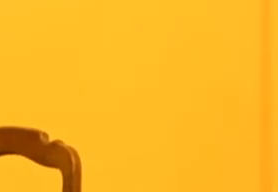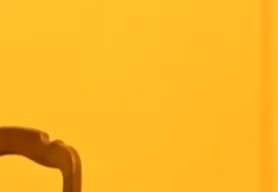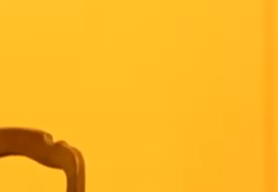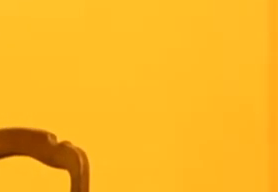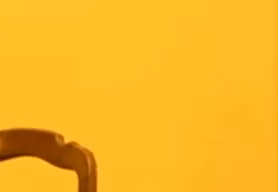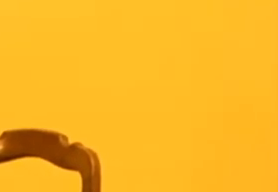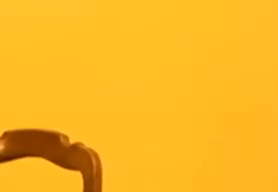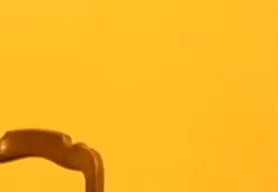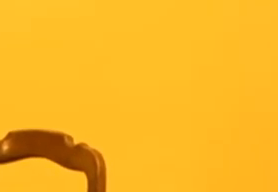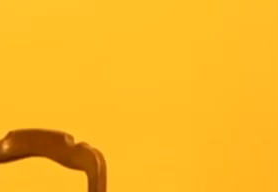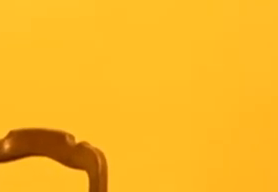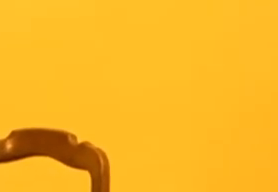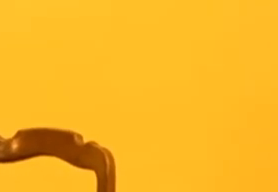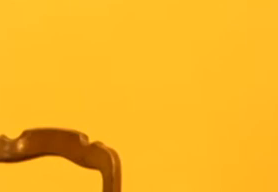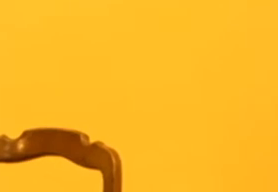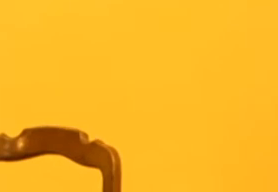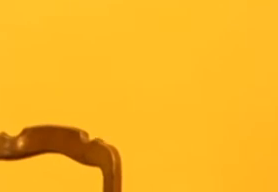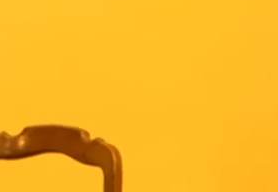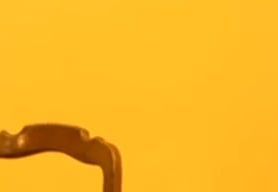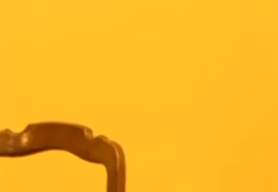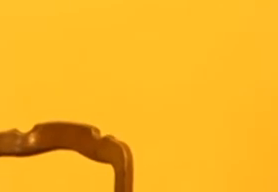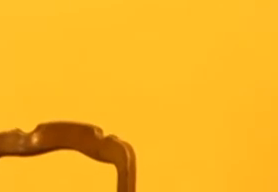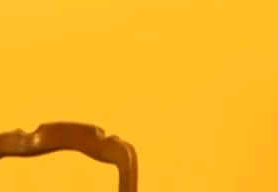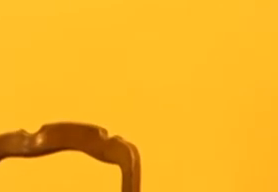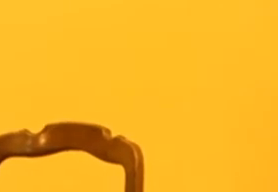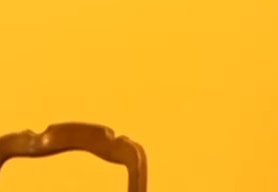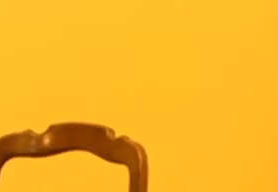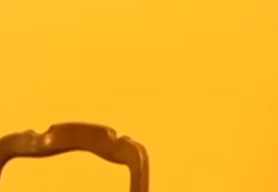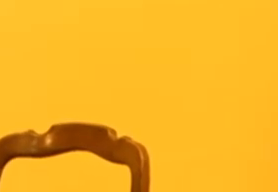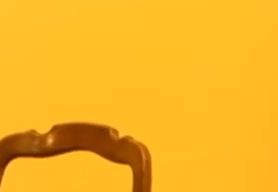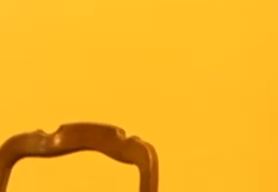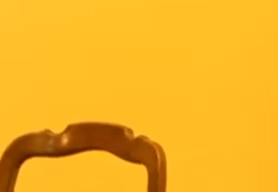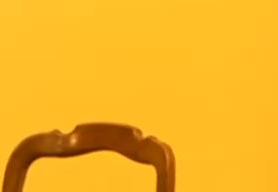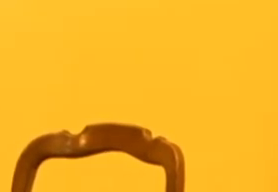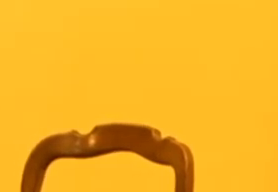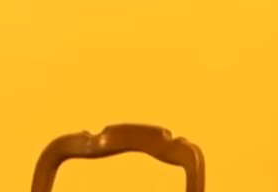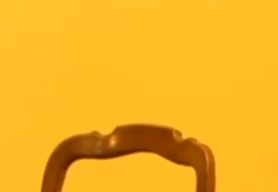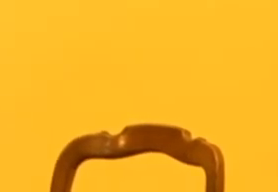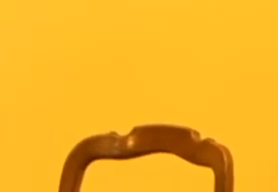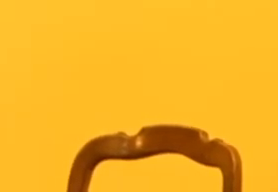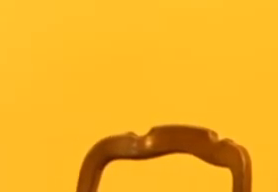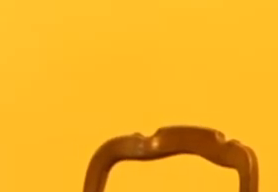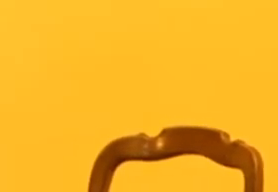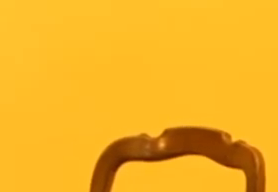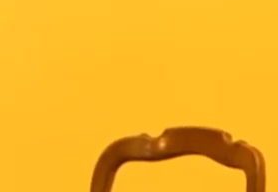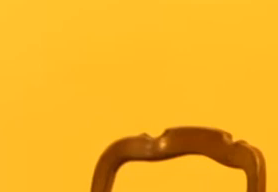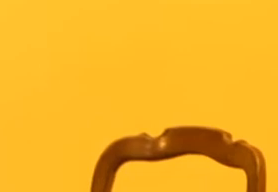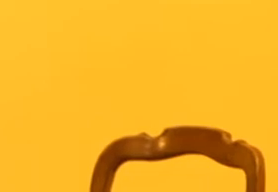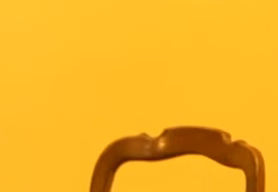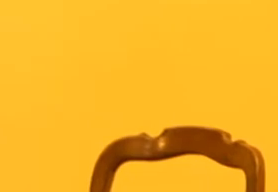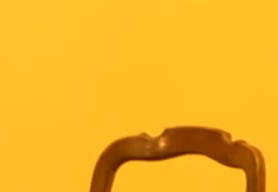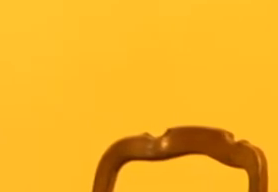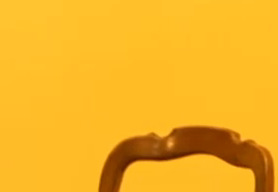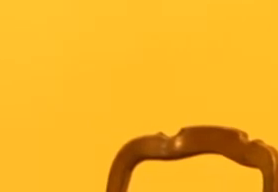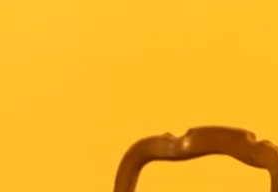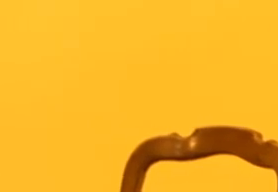Actualmente vivo en Francia, pero bueno, he venido para esta ponencia y así también para ver un poco a mi isla, que ya la echaba un poco